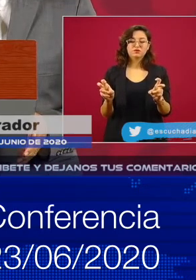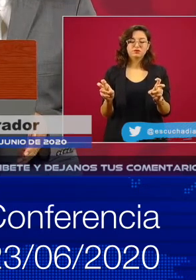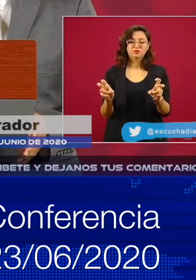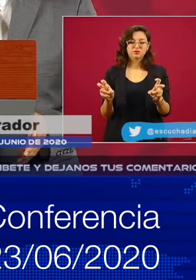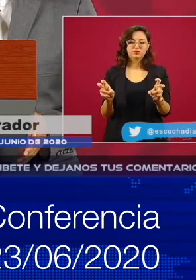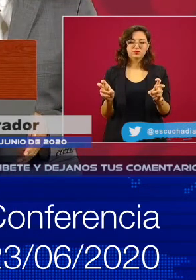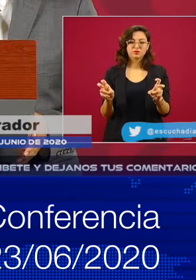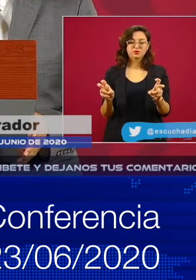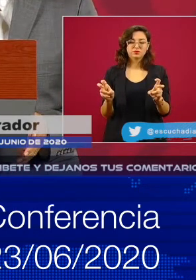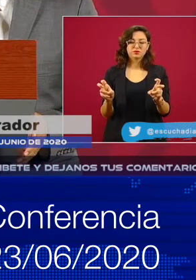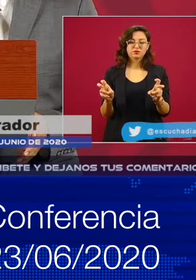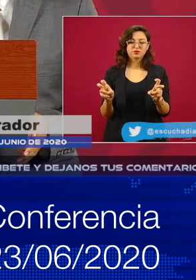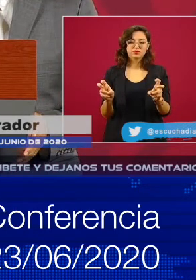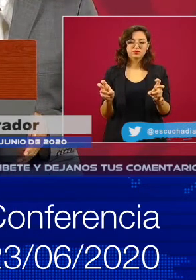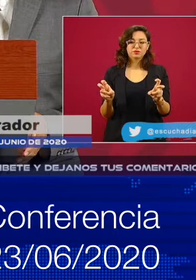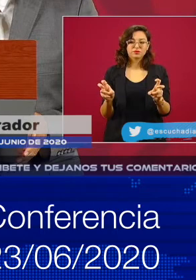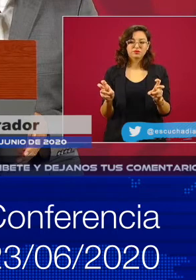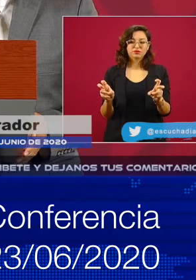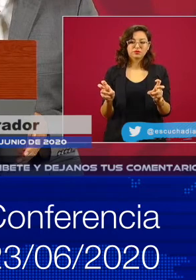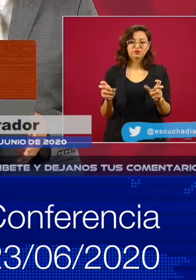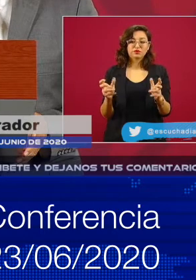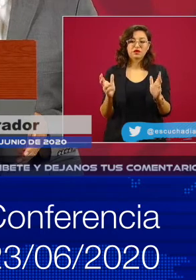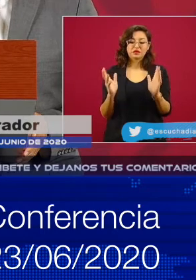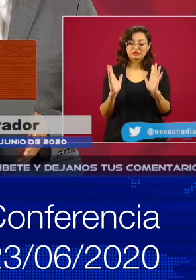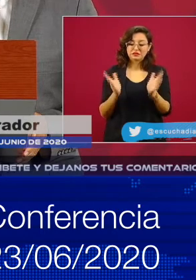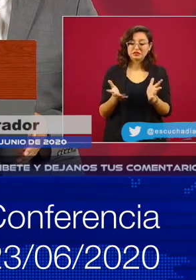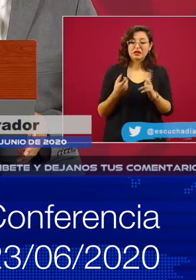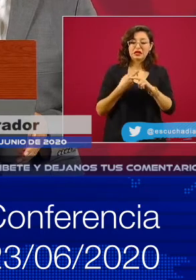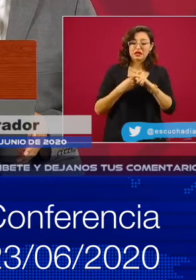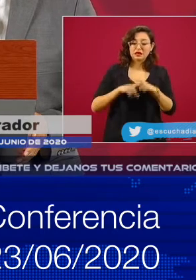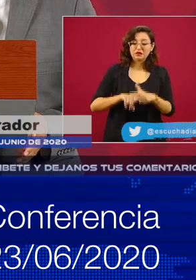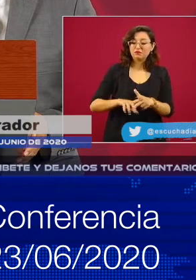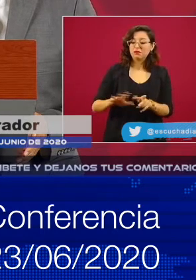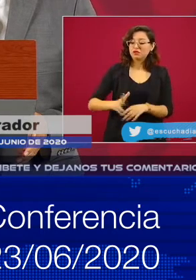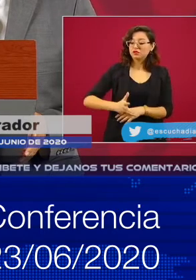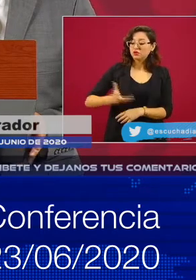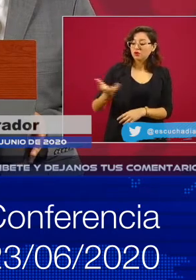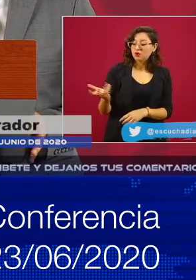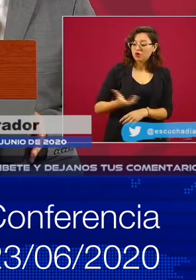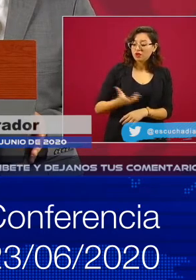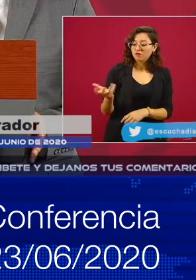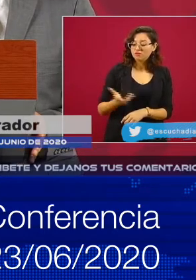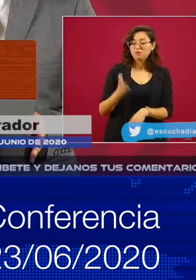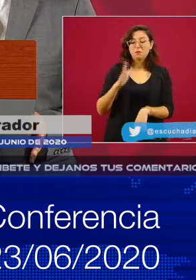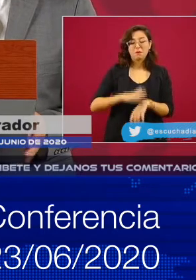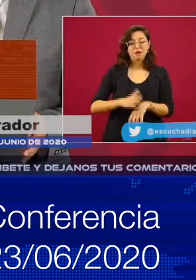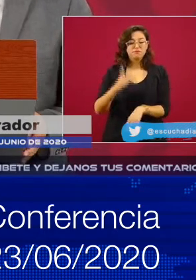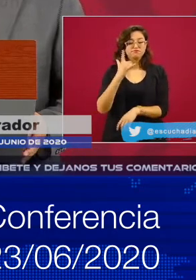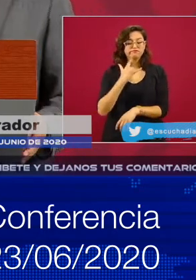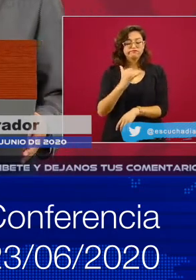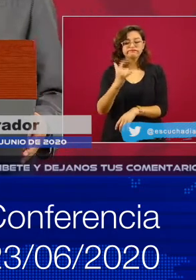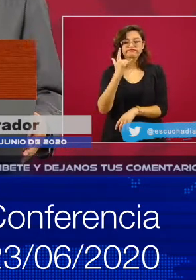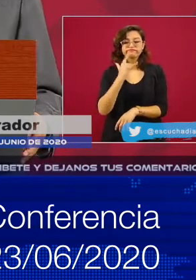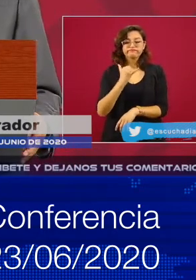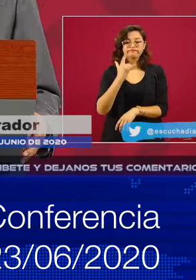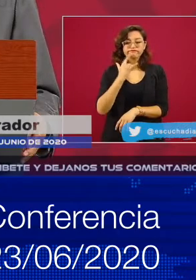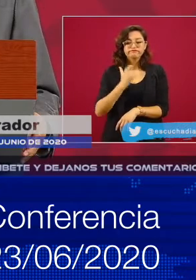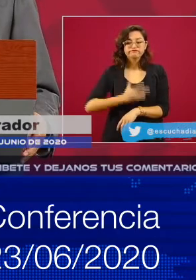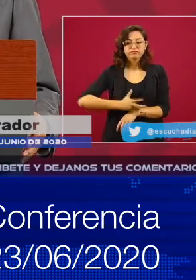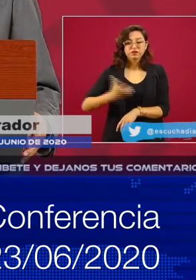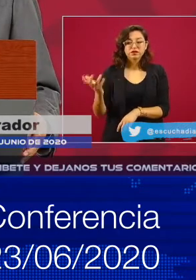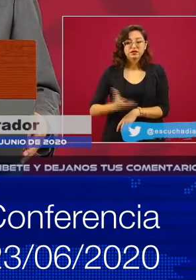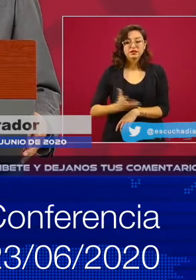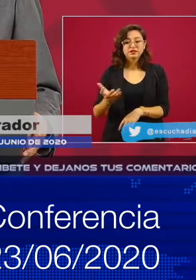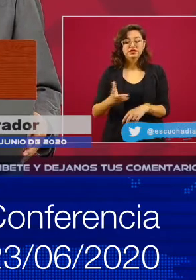está llevando a cabo y se va a intensificar en contra